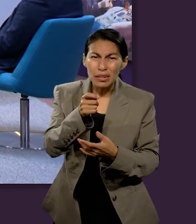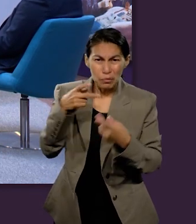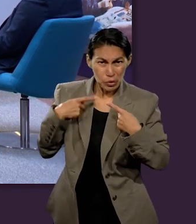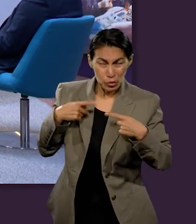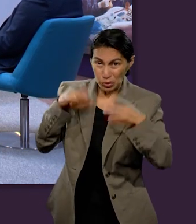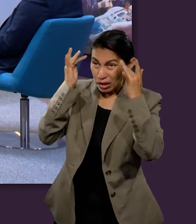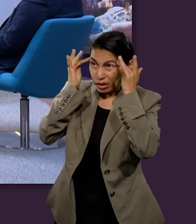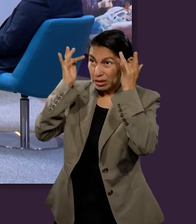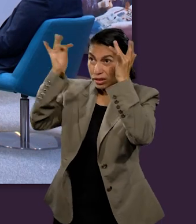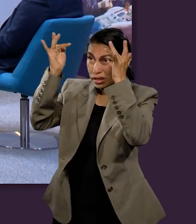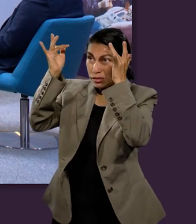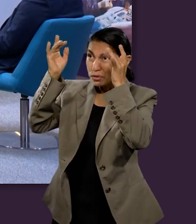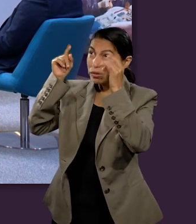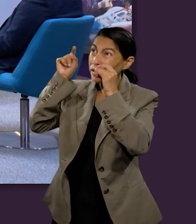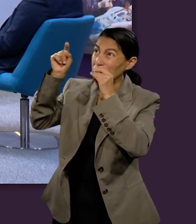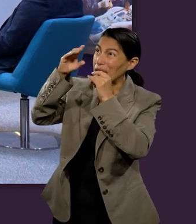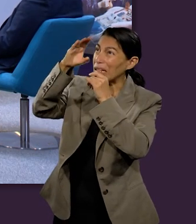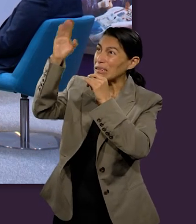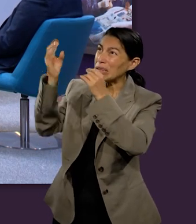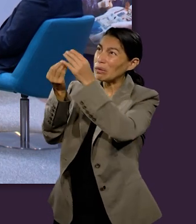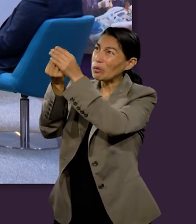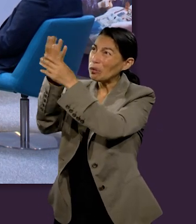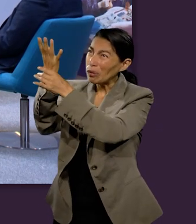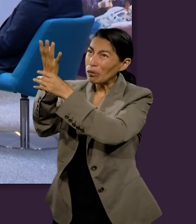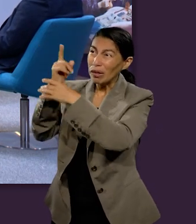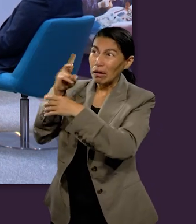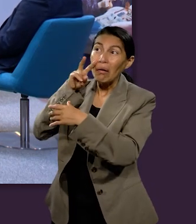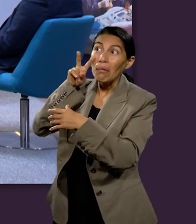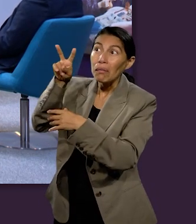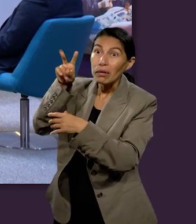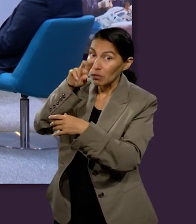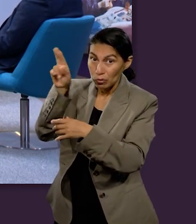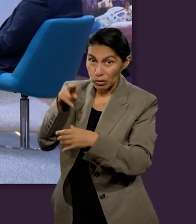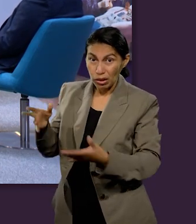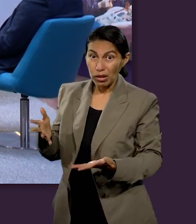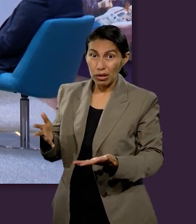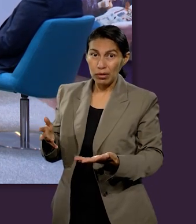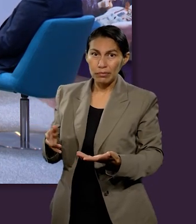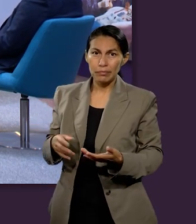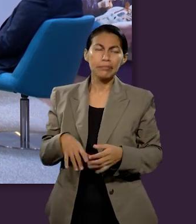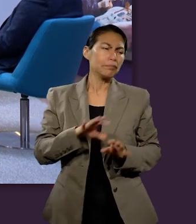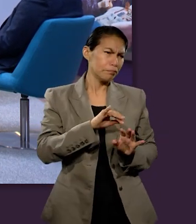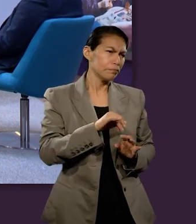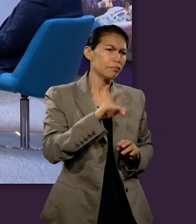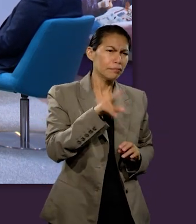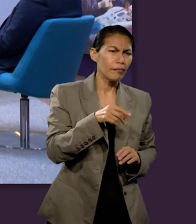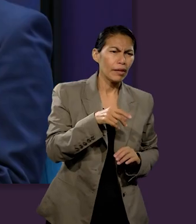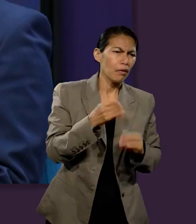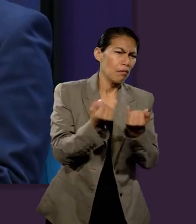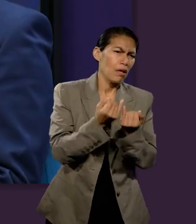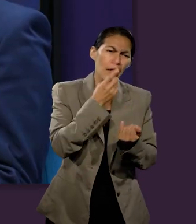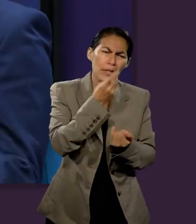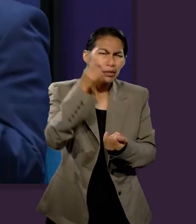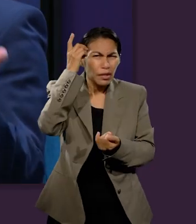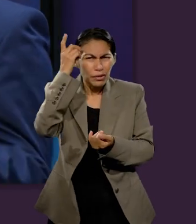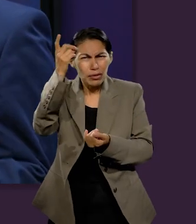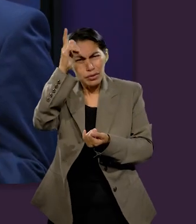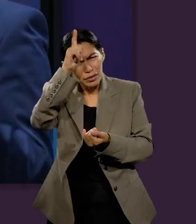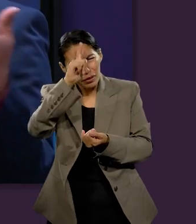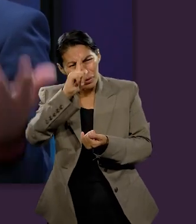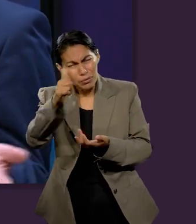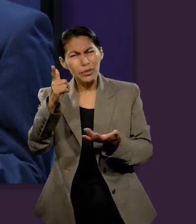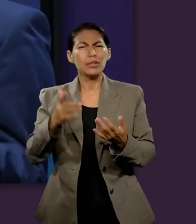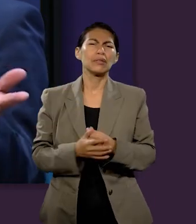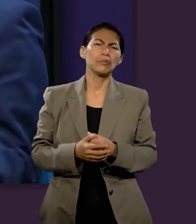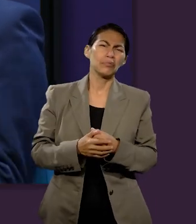que a Dios nunca se la ha visto? Entonces, ¿los santos en la tierra nueva nunca veremos a Dios o cómo es? Sí, también dice que